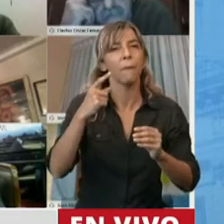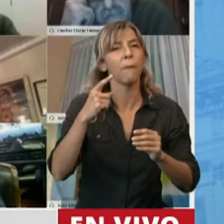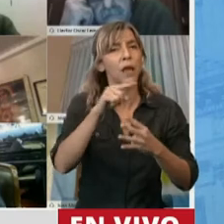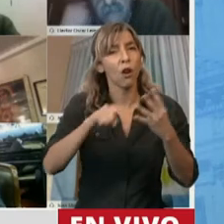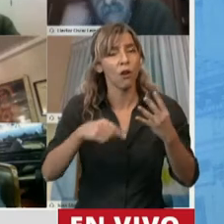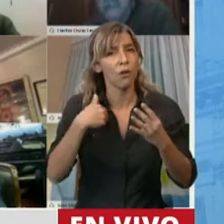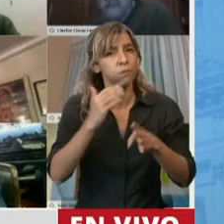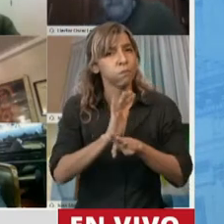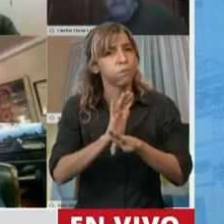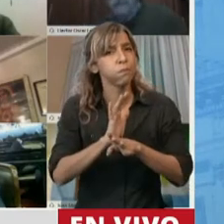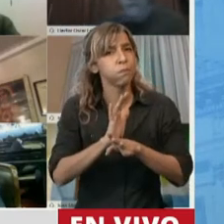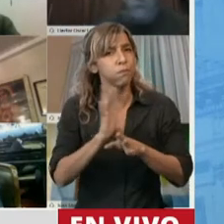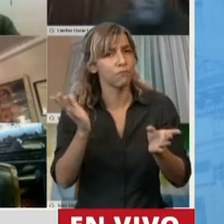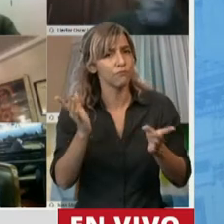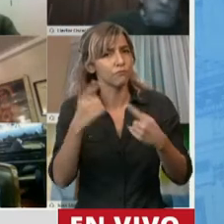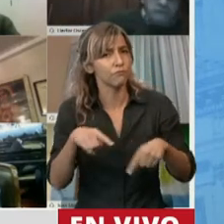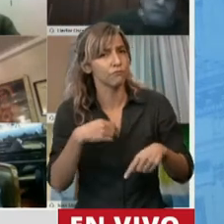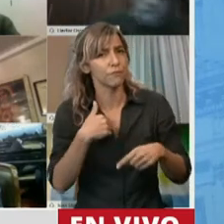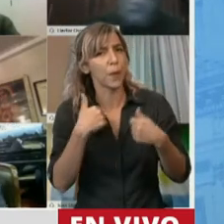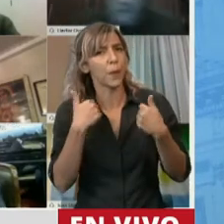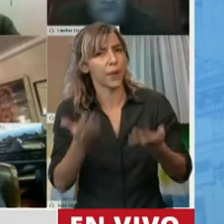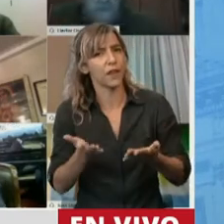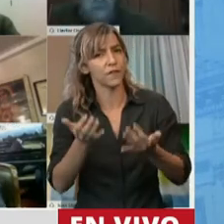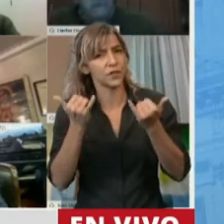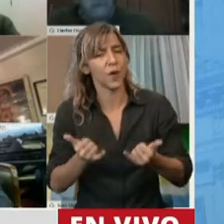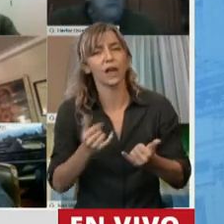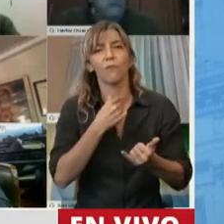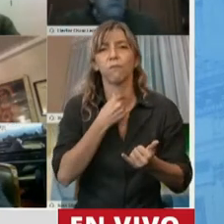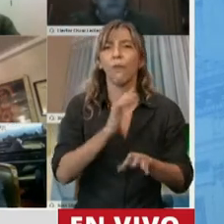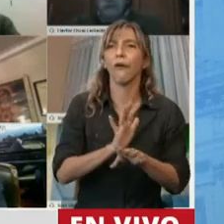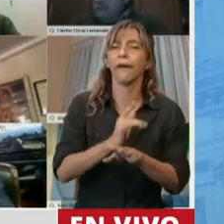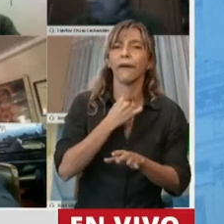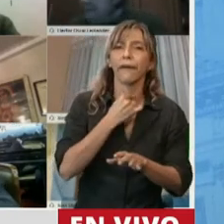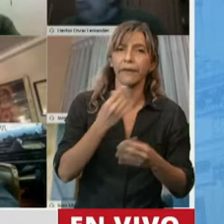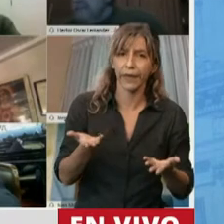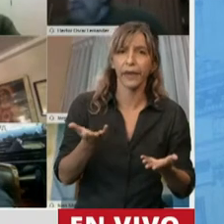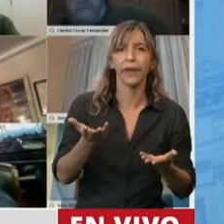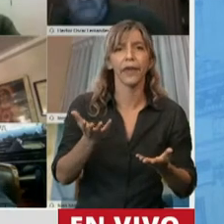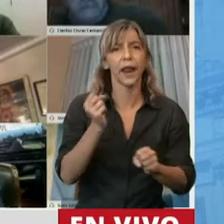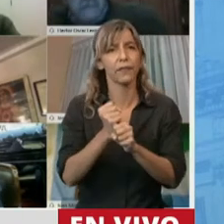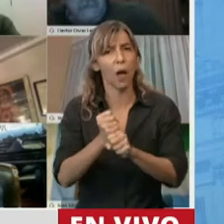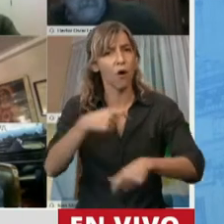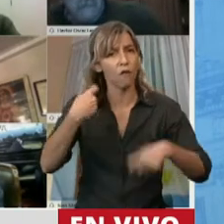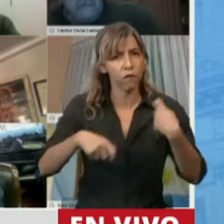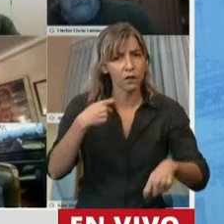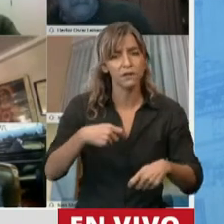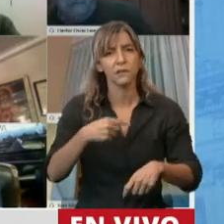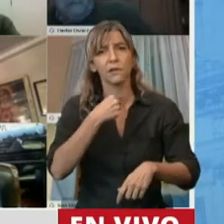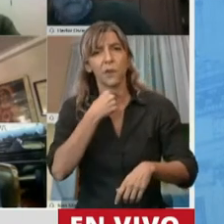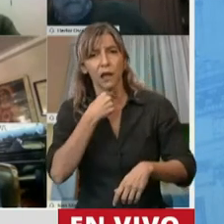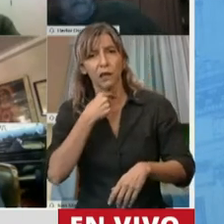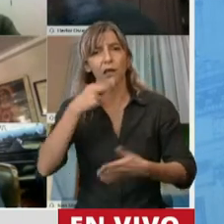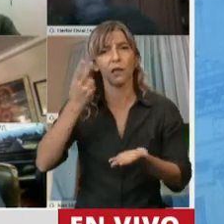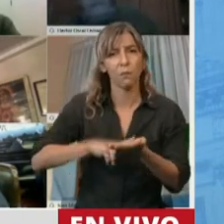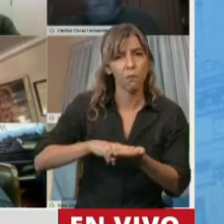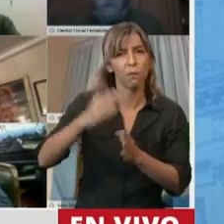muchos empresarios en nuestra Argentina. Quieren flexibilización laboral, quieren reforma tributaria, pero ¿saben